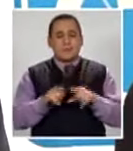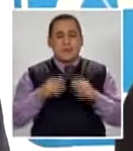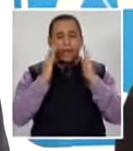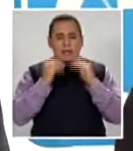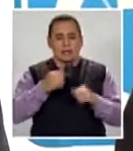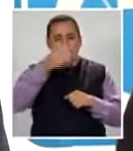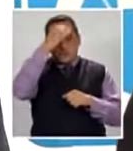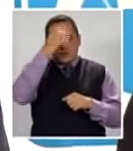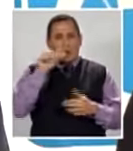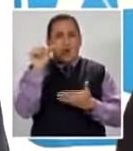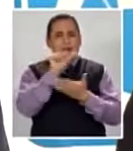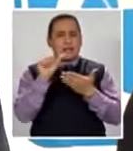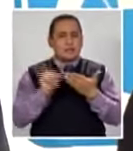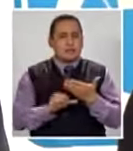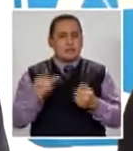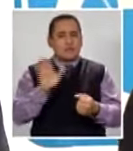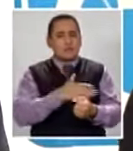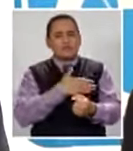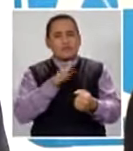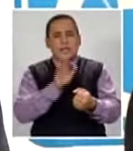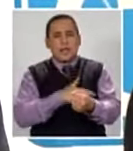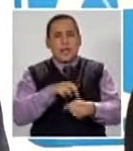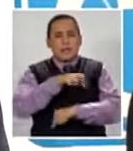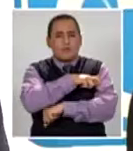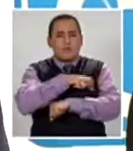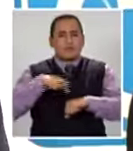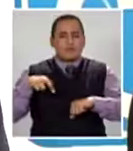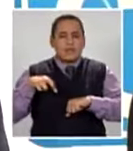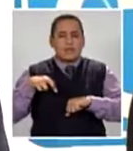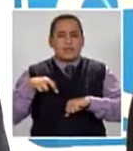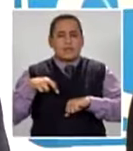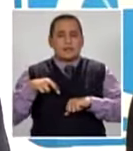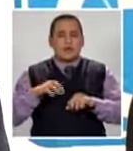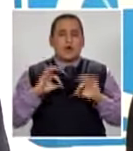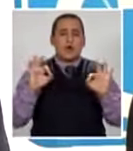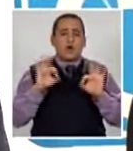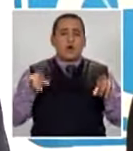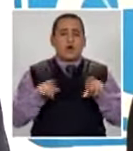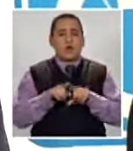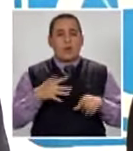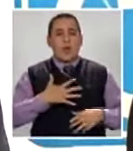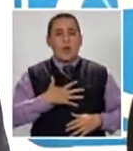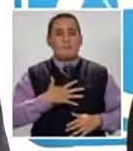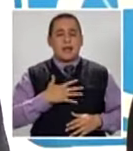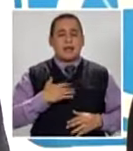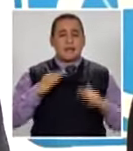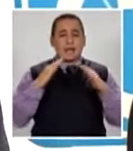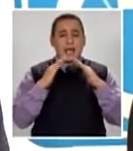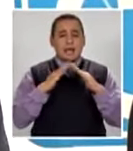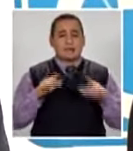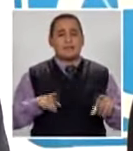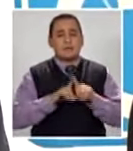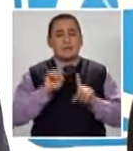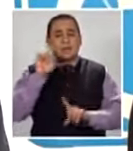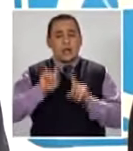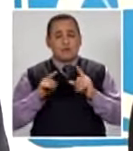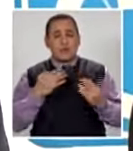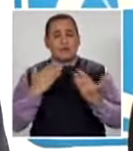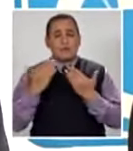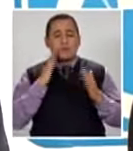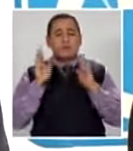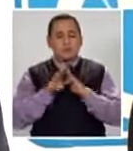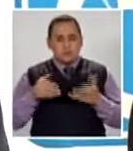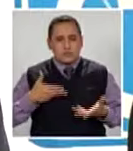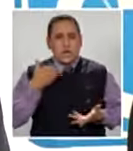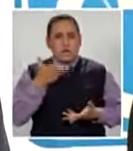con nuestros talentos artísticos Musicales, profesionales O como amas de casa Etcétera Pero todos de alguna u otra